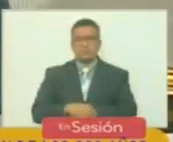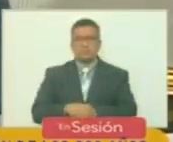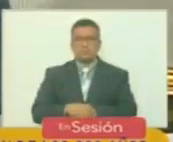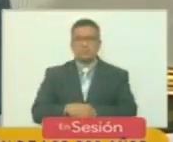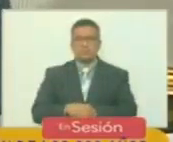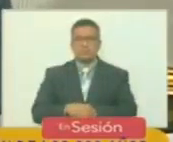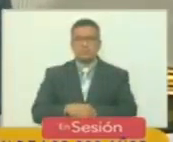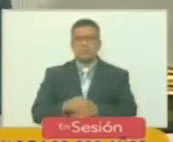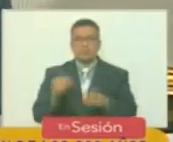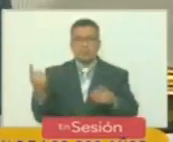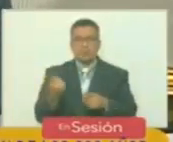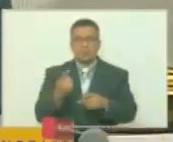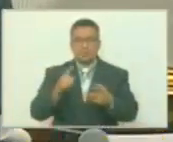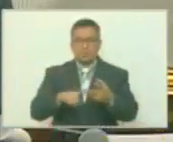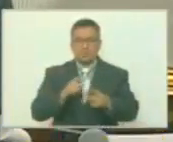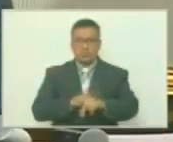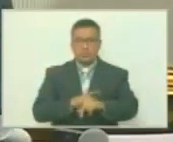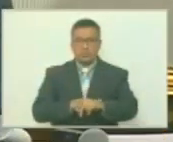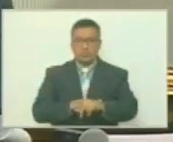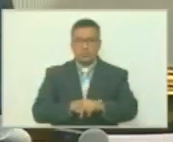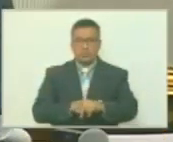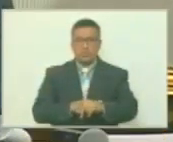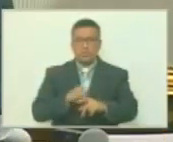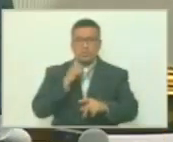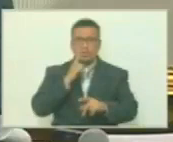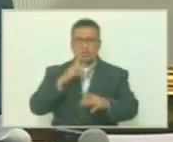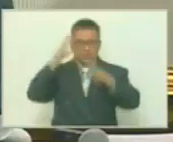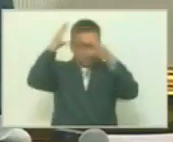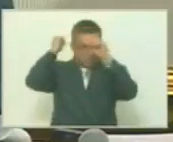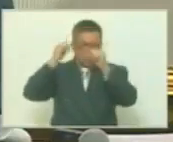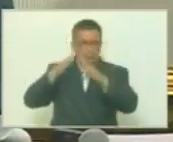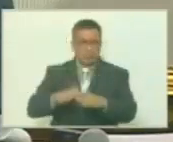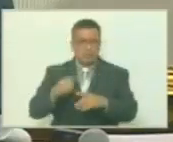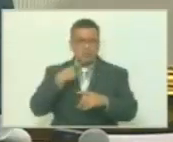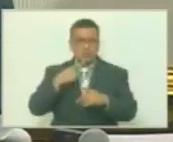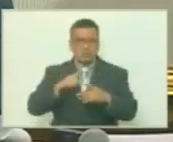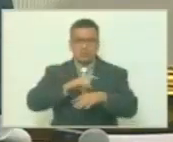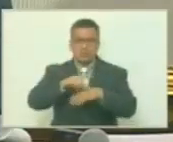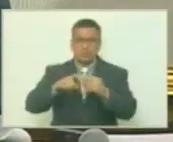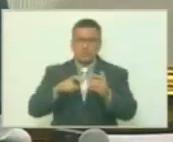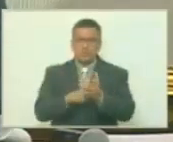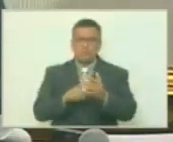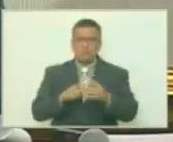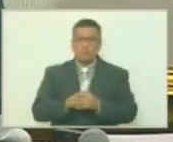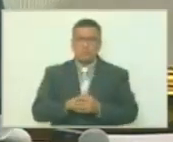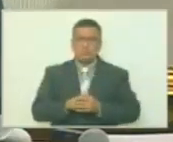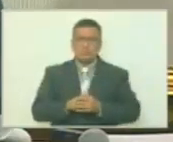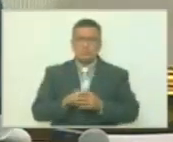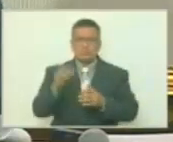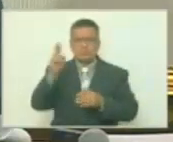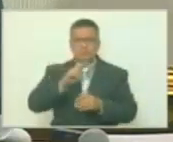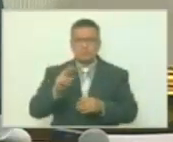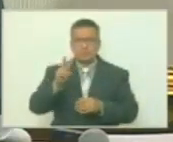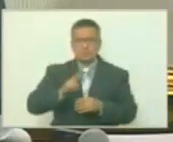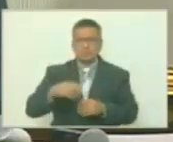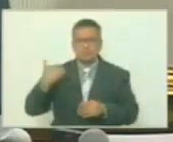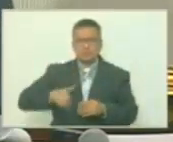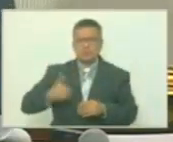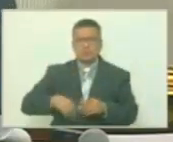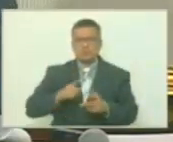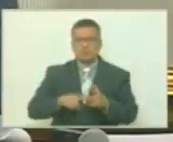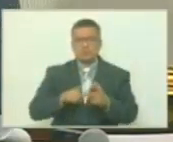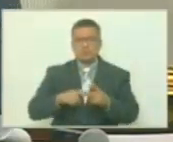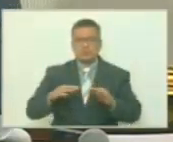muy recientemente denominado como embajador extraordinario y plenipotenciario de la república argentina